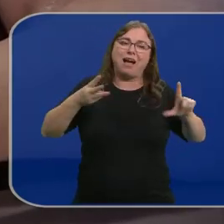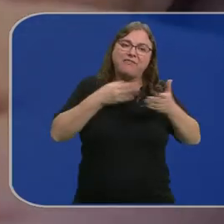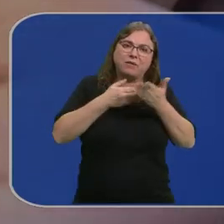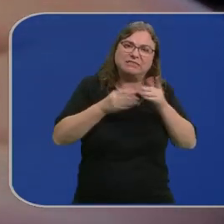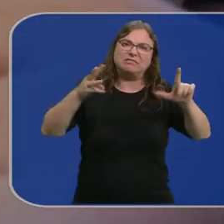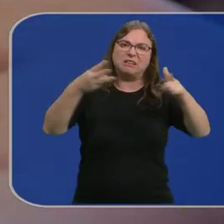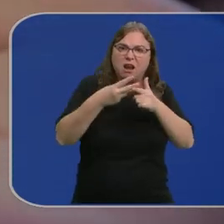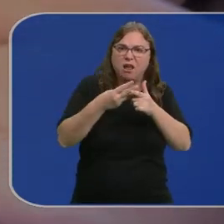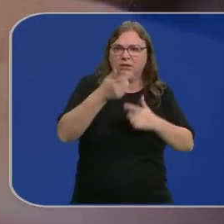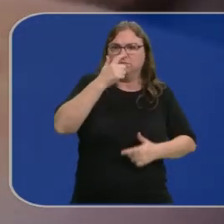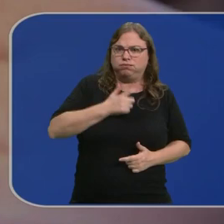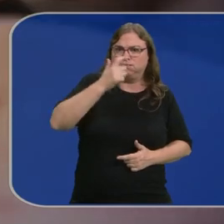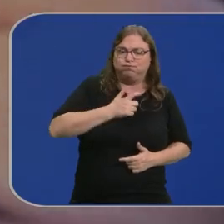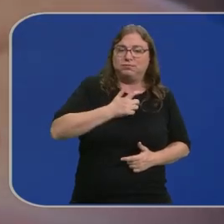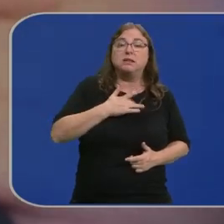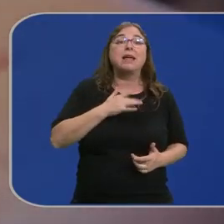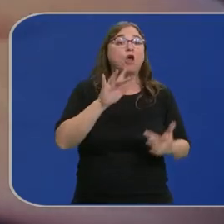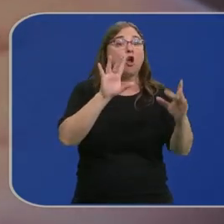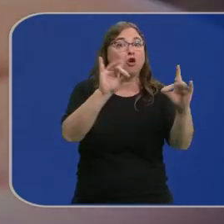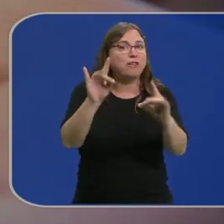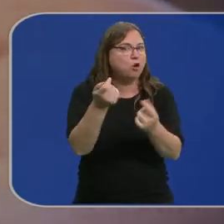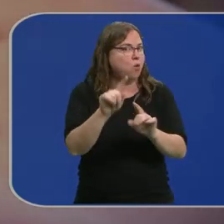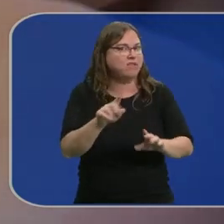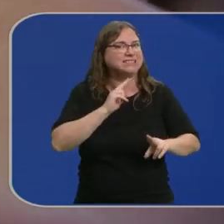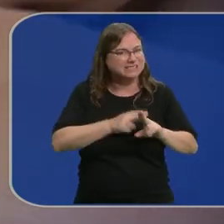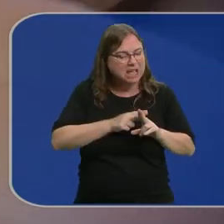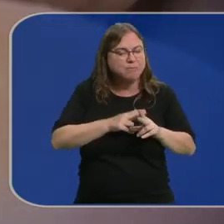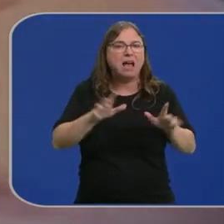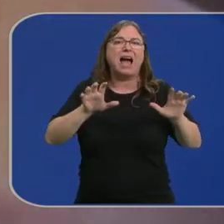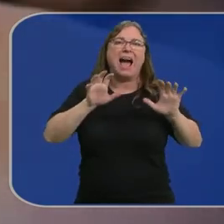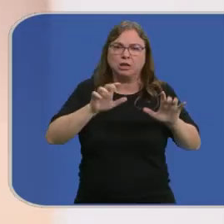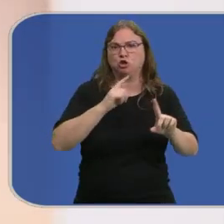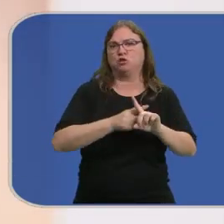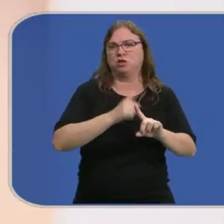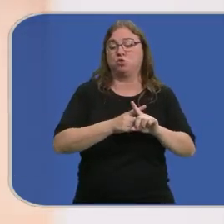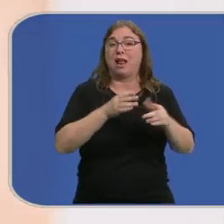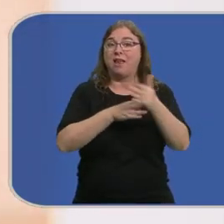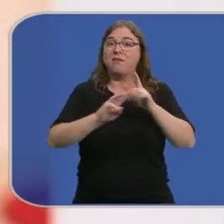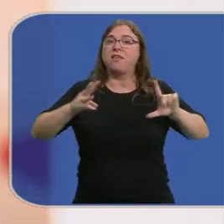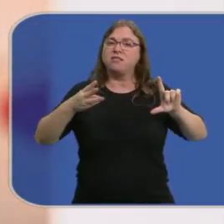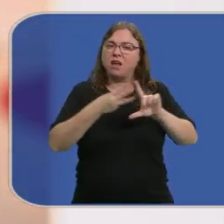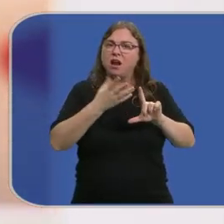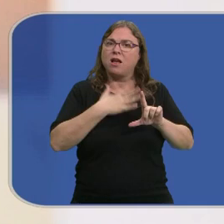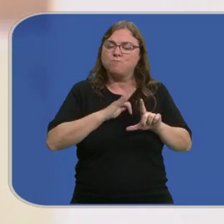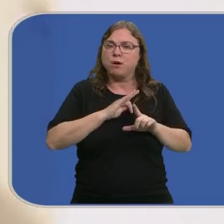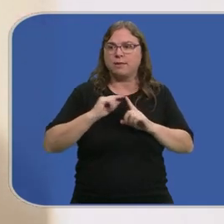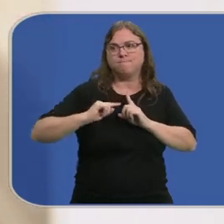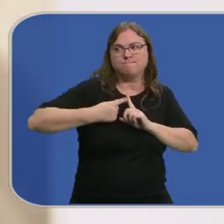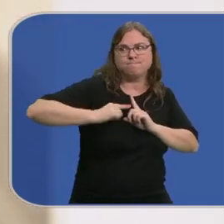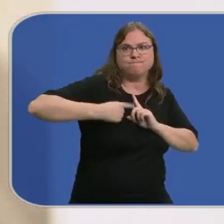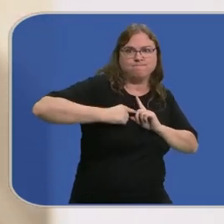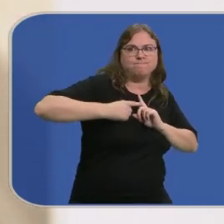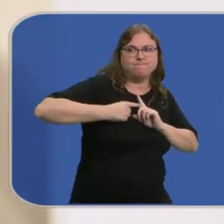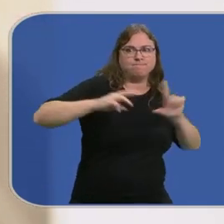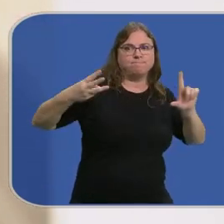jurisprudencia, no hace falta que haya contacto físico para que sea considerado agresión sexual. A través de Internet también puede haber intimidación